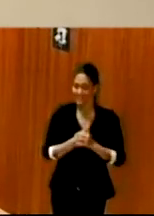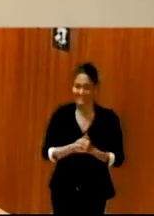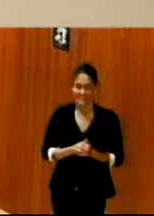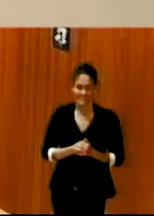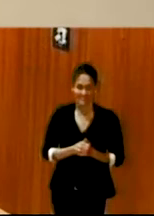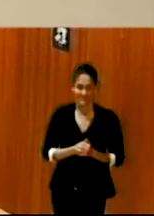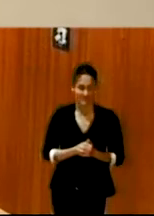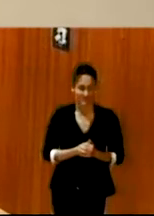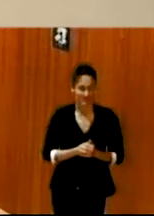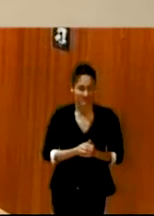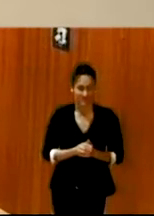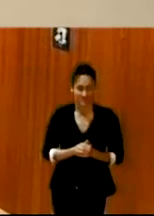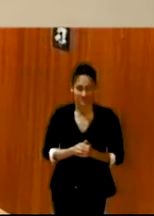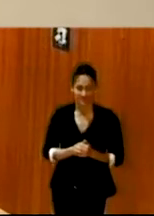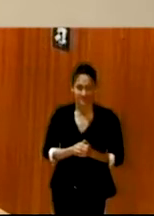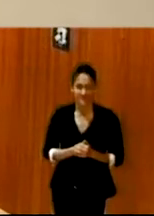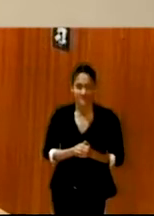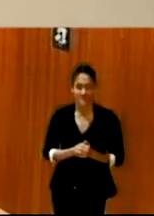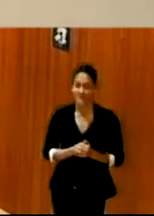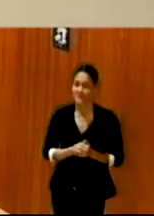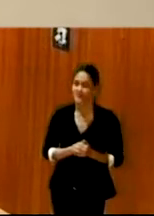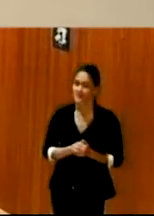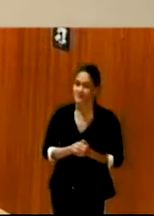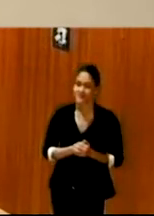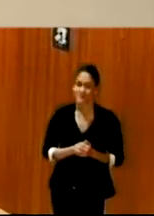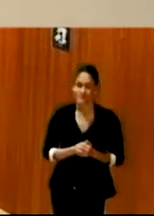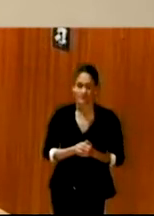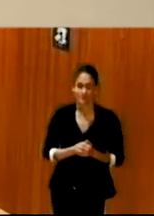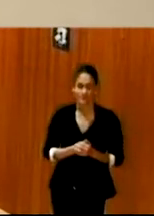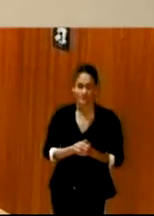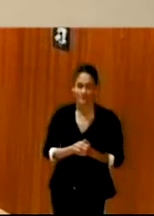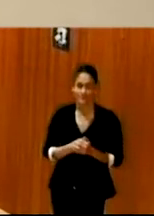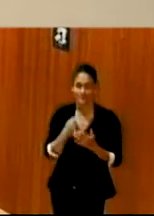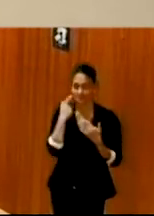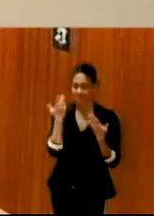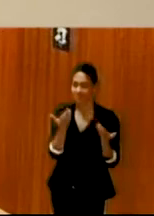De estos de las nuevas plataformas. Pues no, es la vida real.